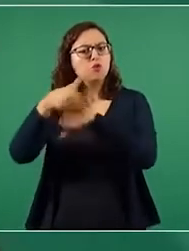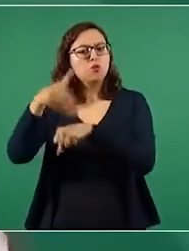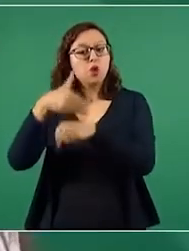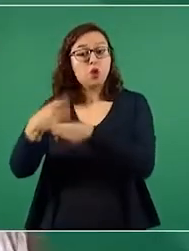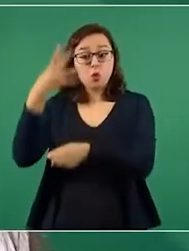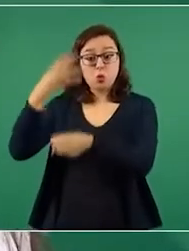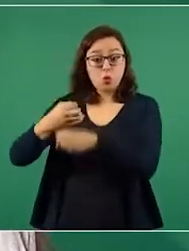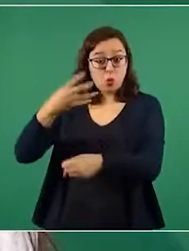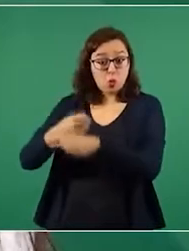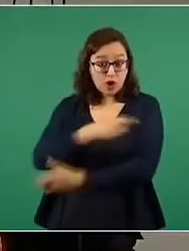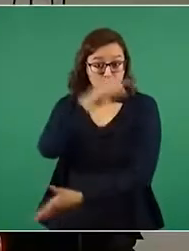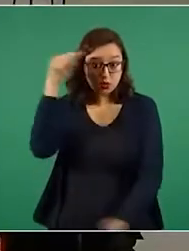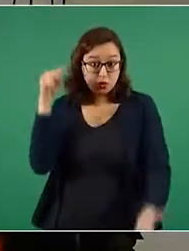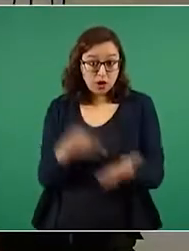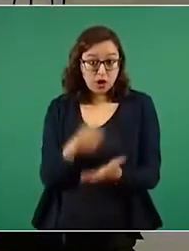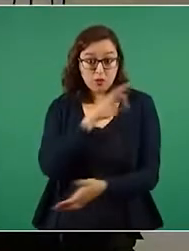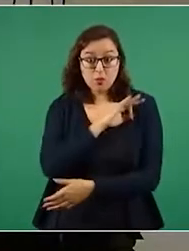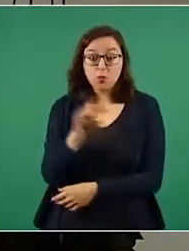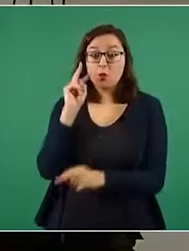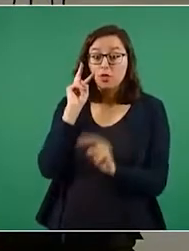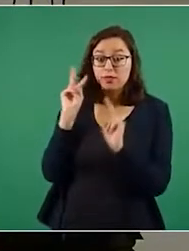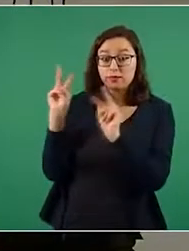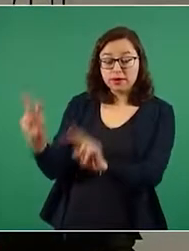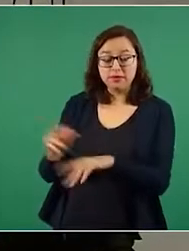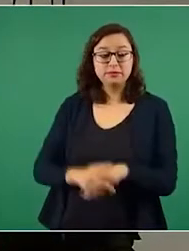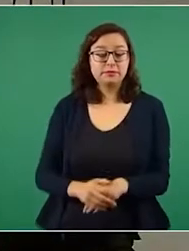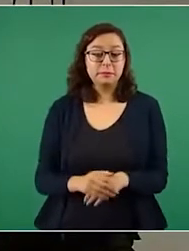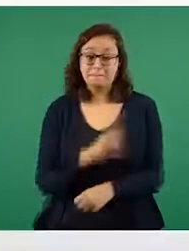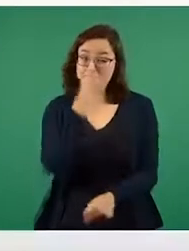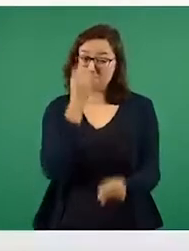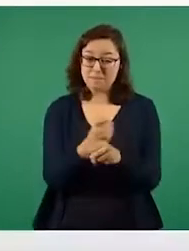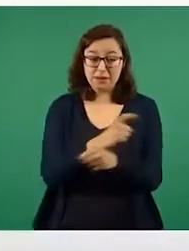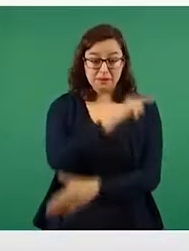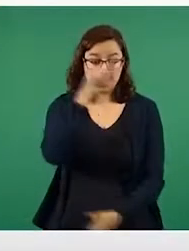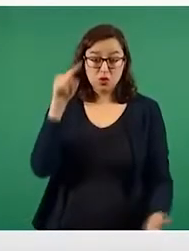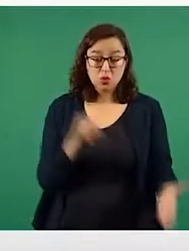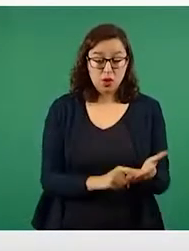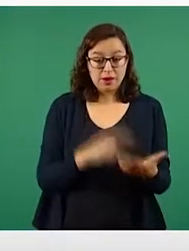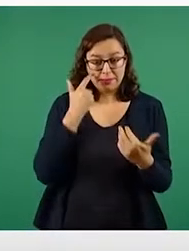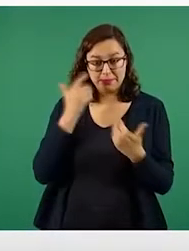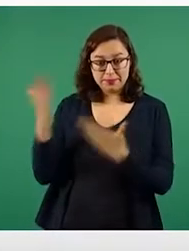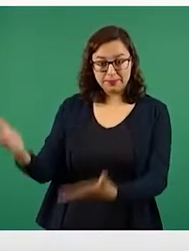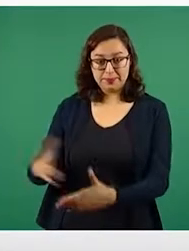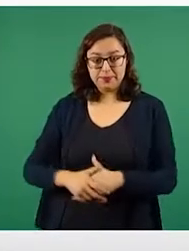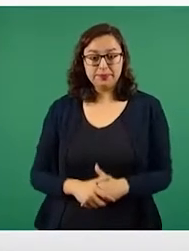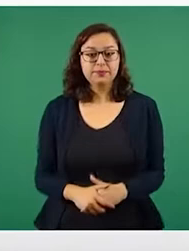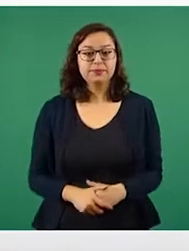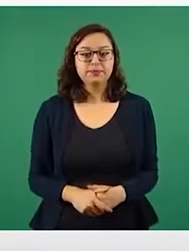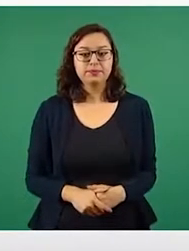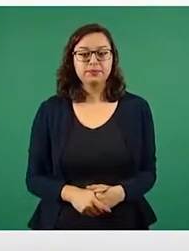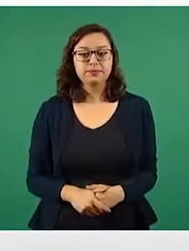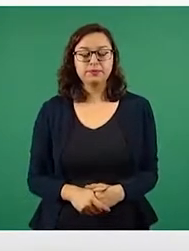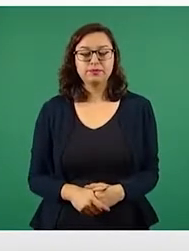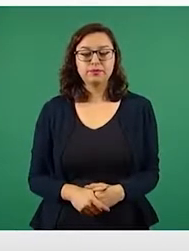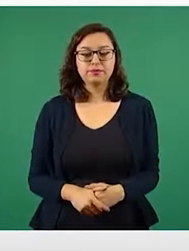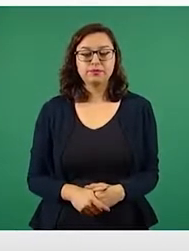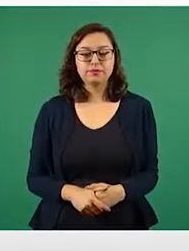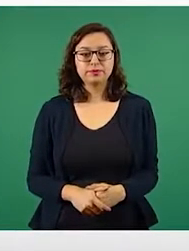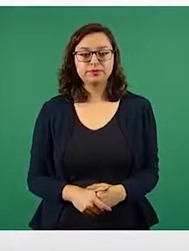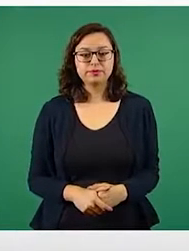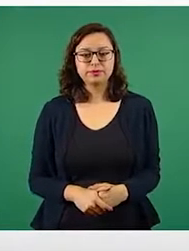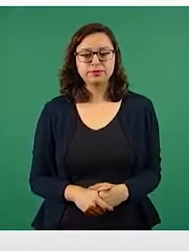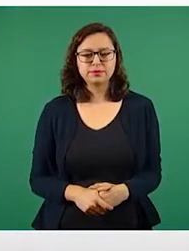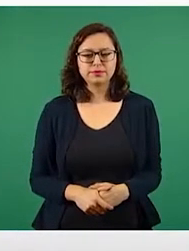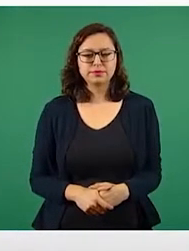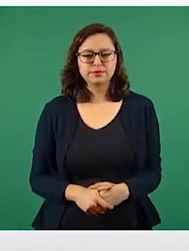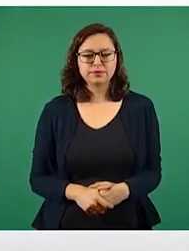lo vemos en la gráfica. Los baches en las calles y avenidas tienen 75.9 por ciento y la